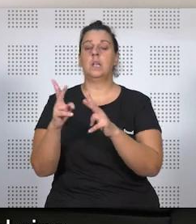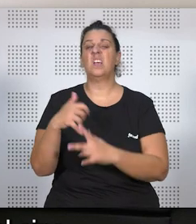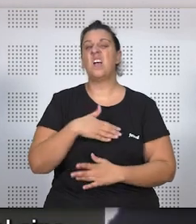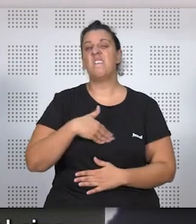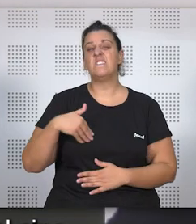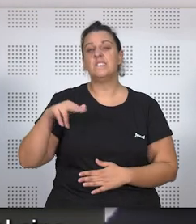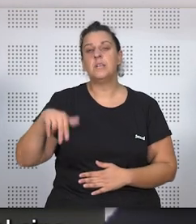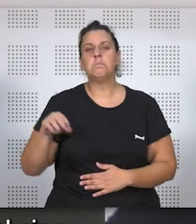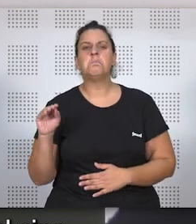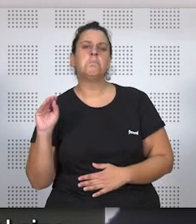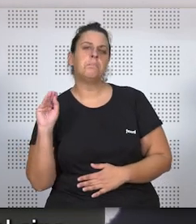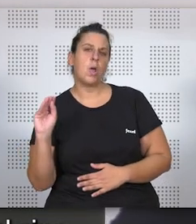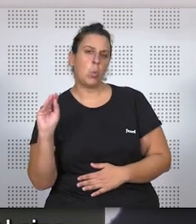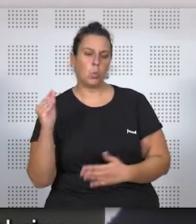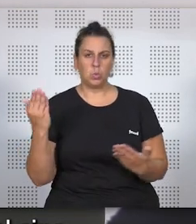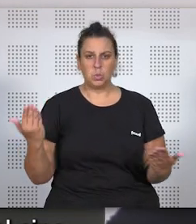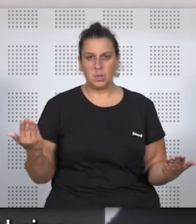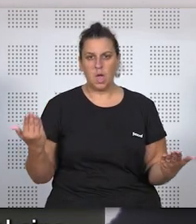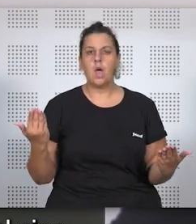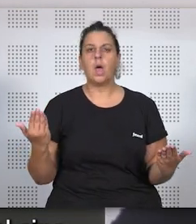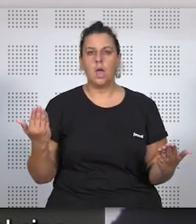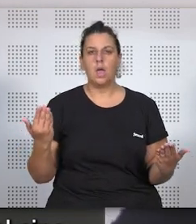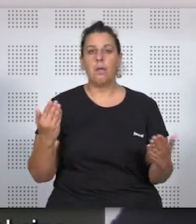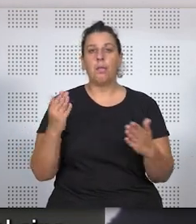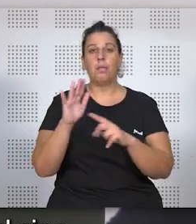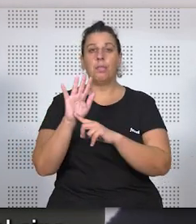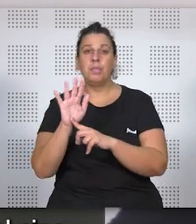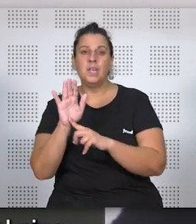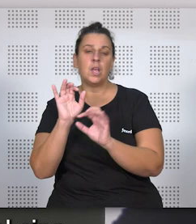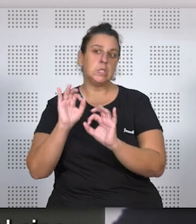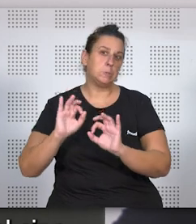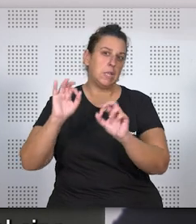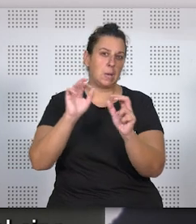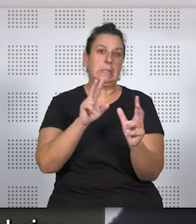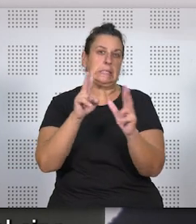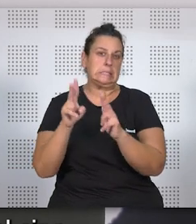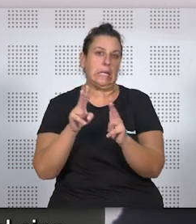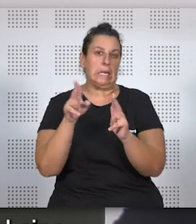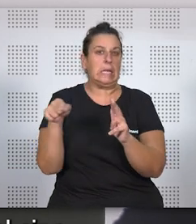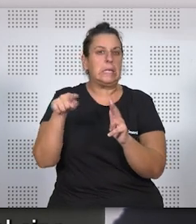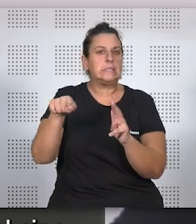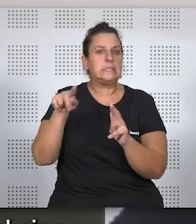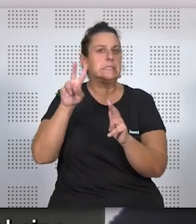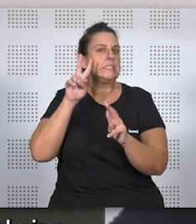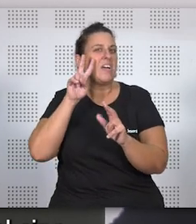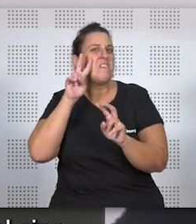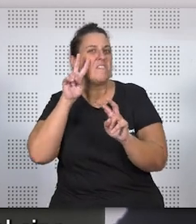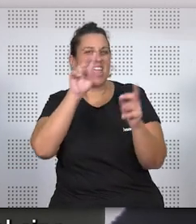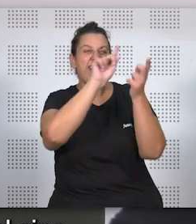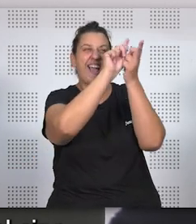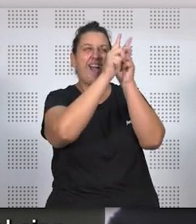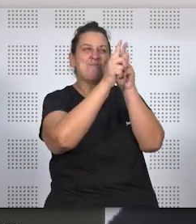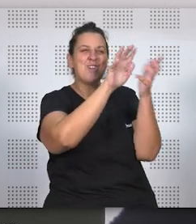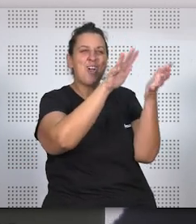precisamente preguntarle en qué medida el cine o especialmente las series reflejan estos